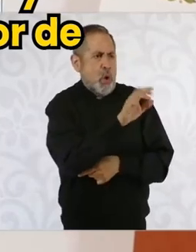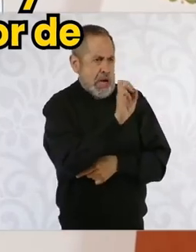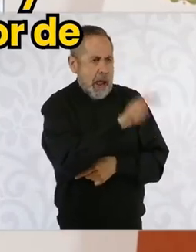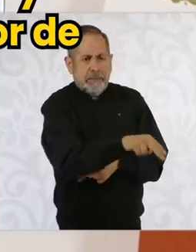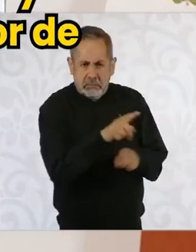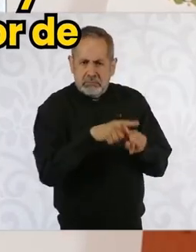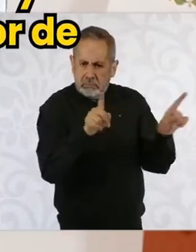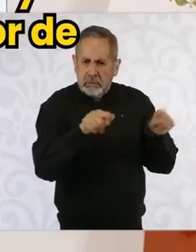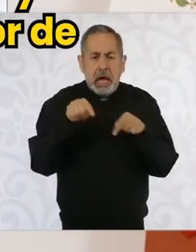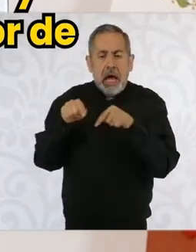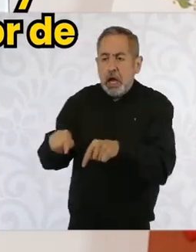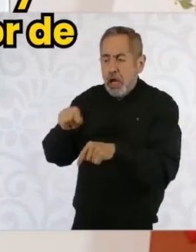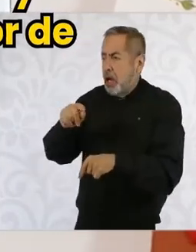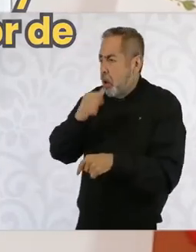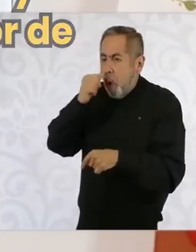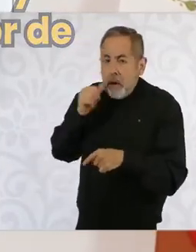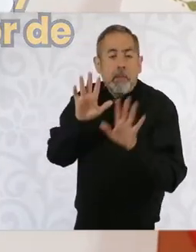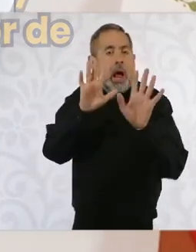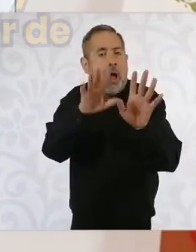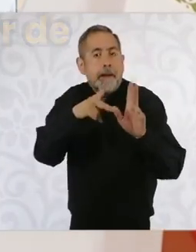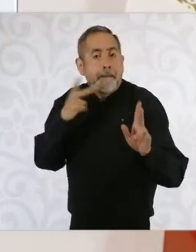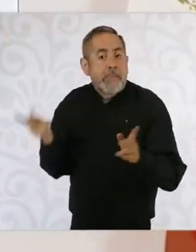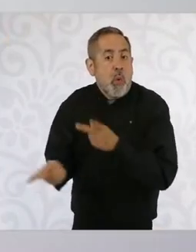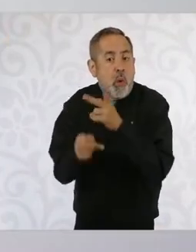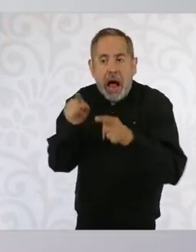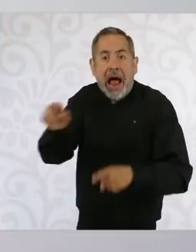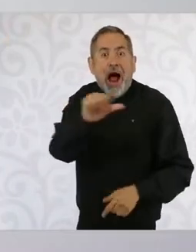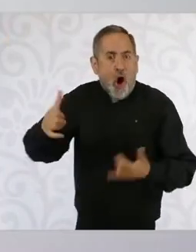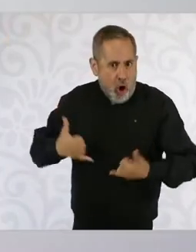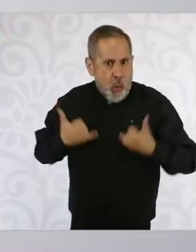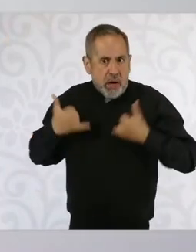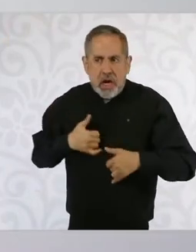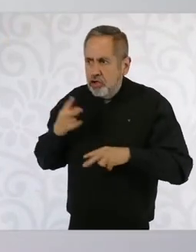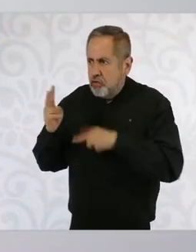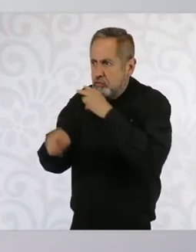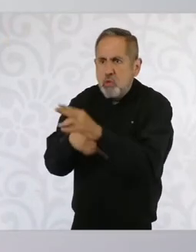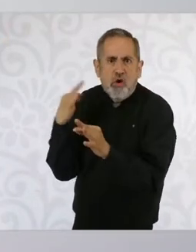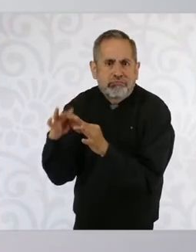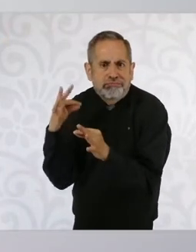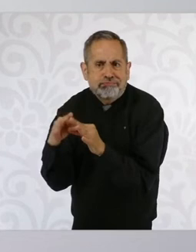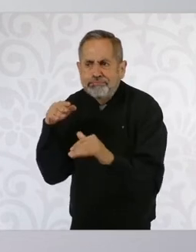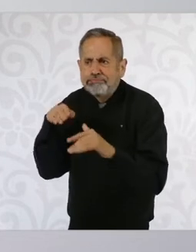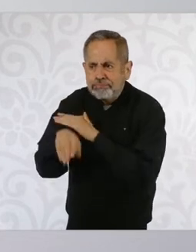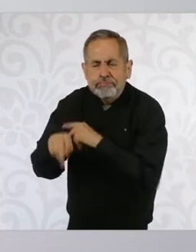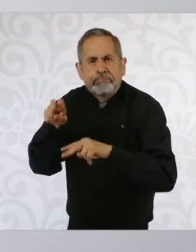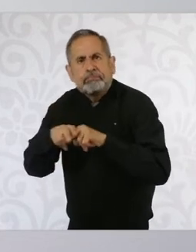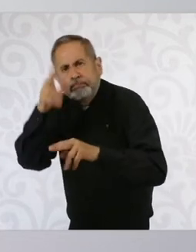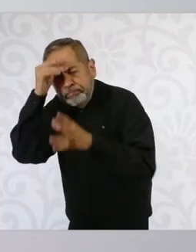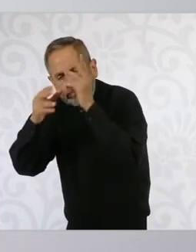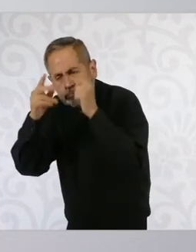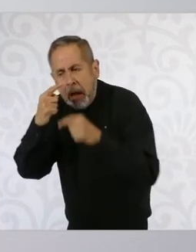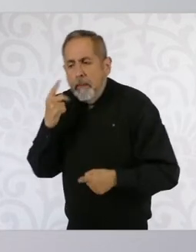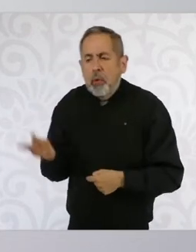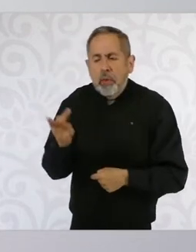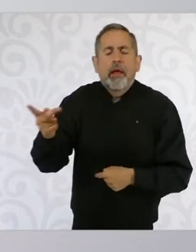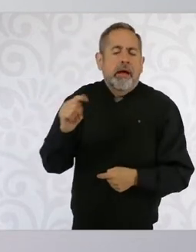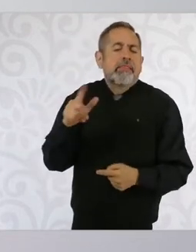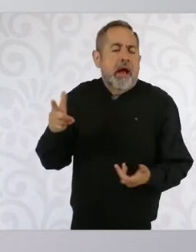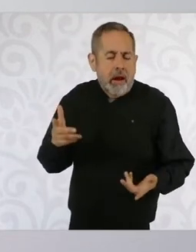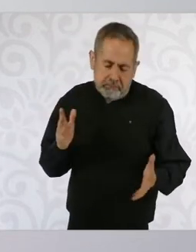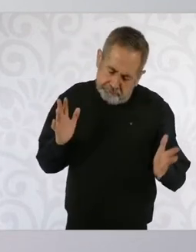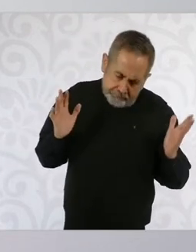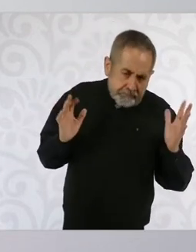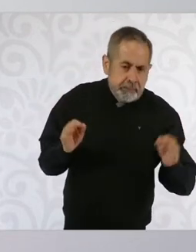pero hay que preguntarle a las y los jóvenes que asisten a las universidades Benito Juárez. Ahora, ayer lo